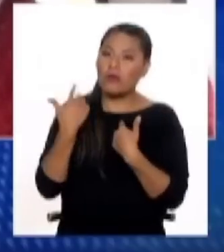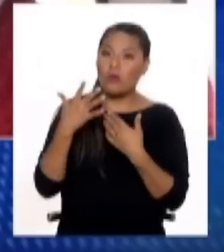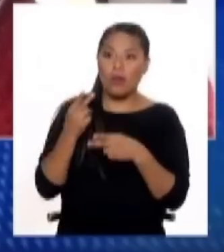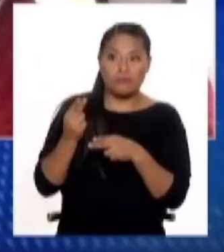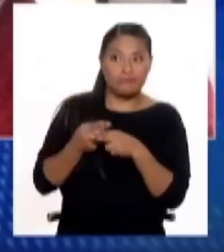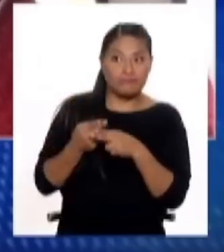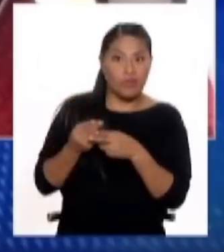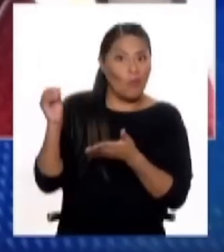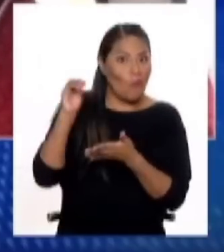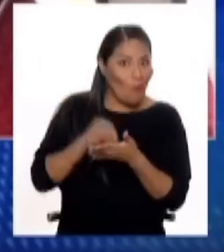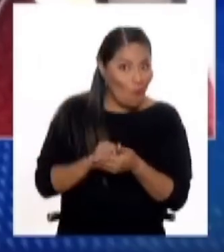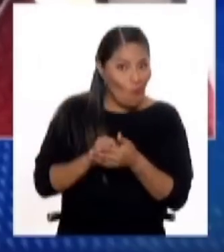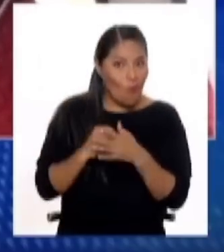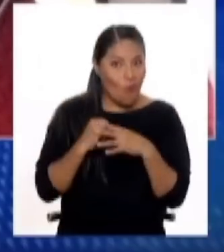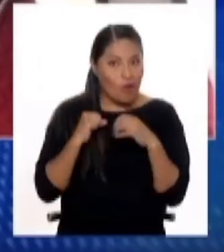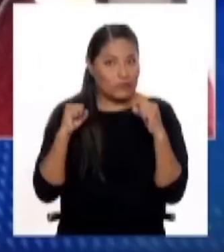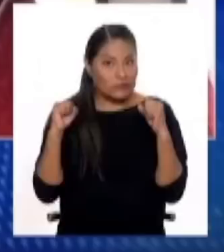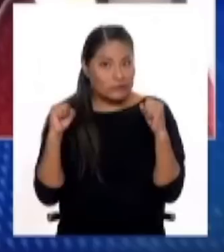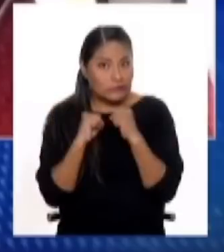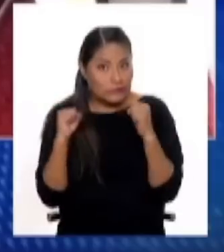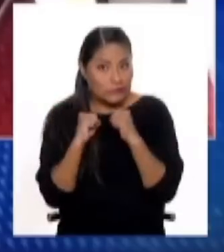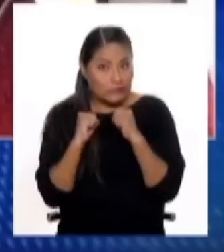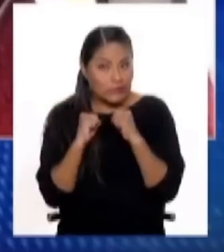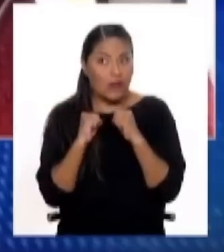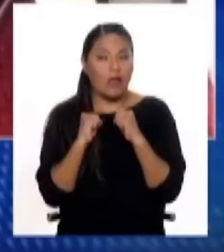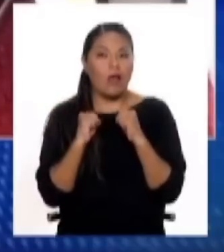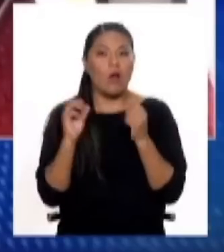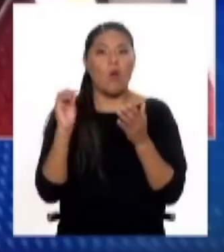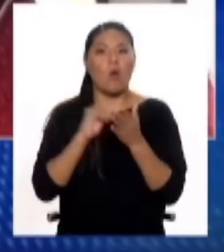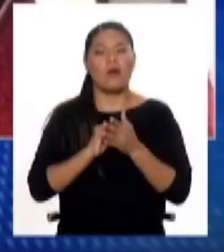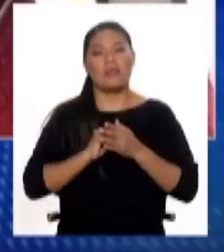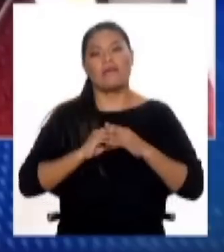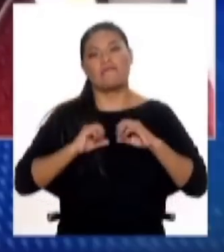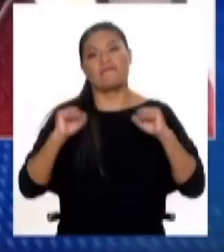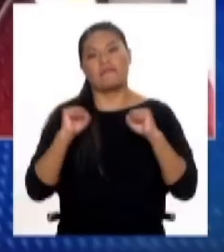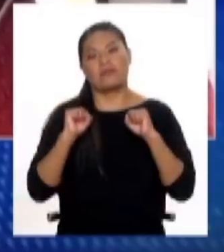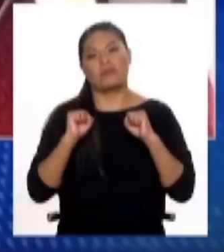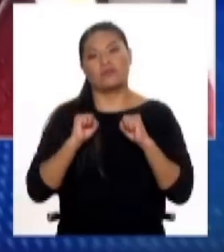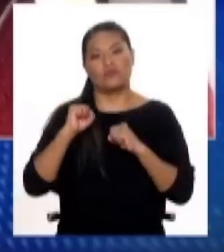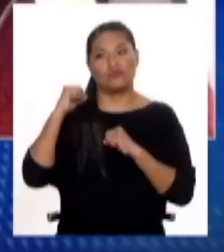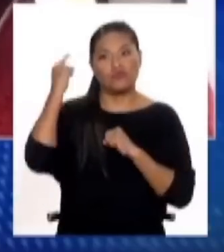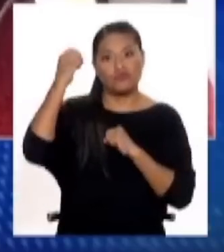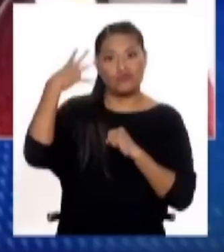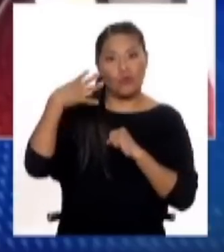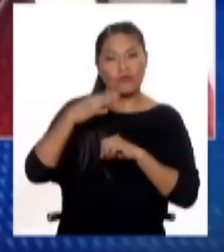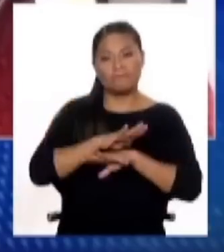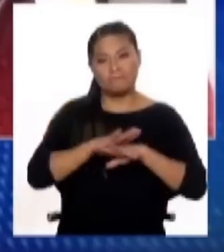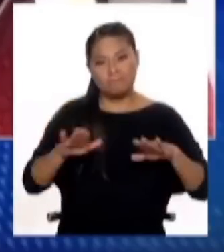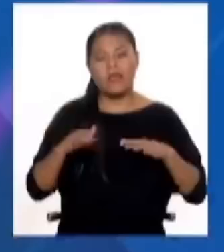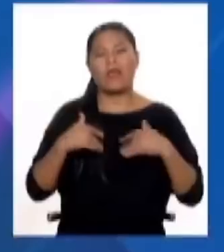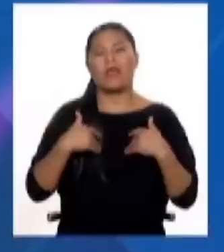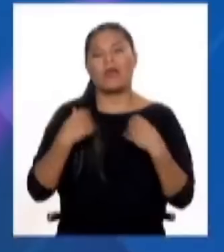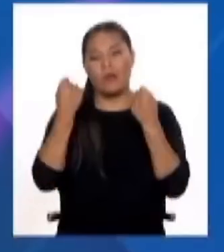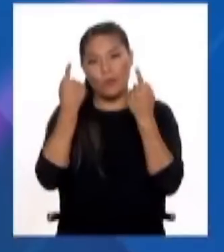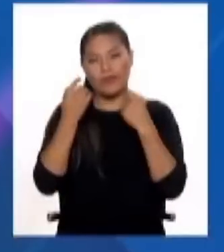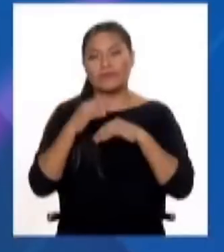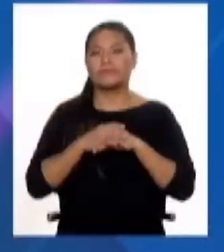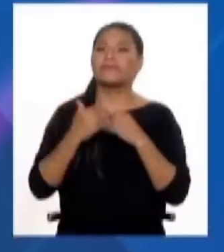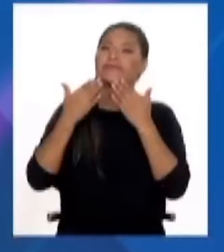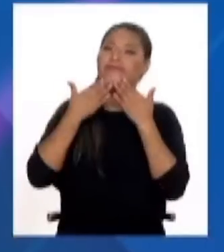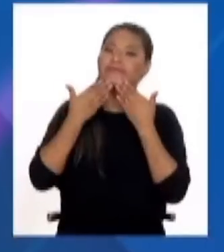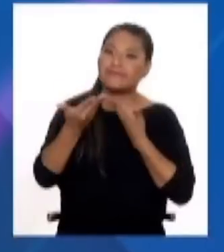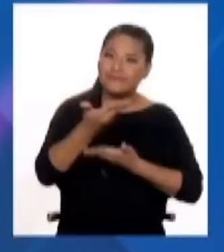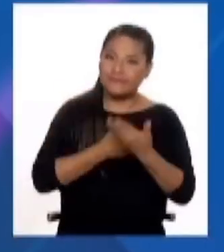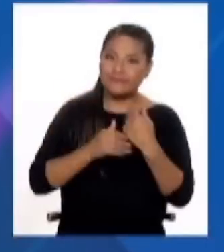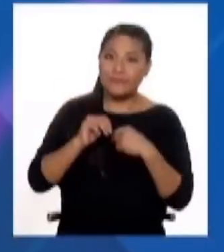hay que prepararnos otra vez. Los días del sol se van y obviamente empieza el frío. Contigo, Grinia, quiero decirle gracias a todos los que se han unido a este diálogo